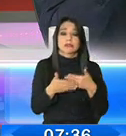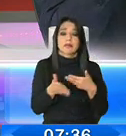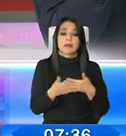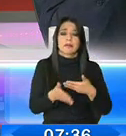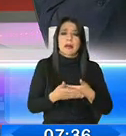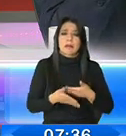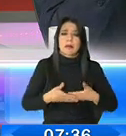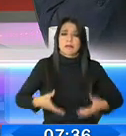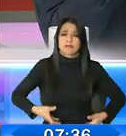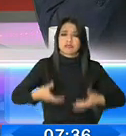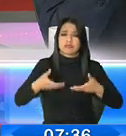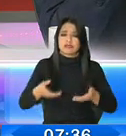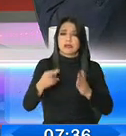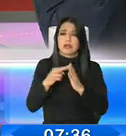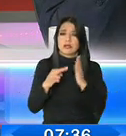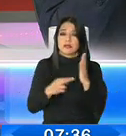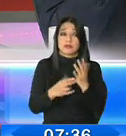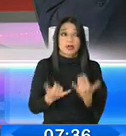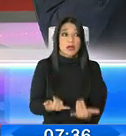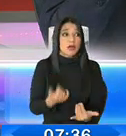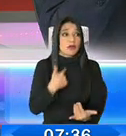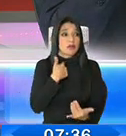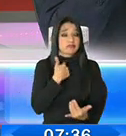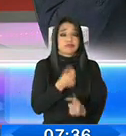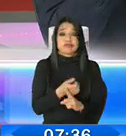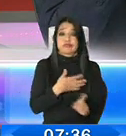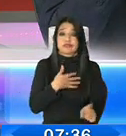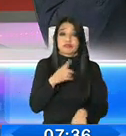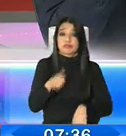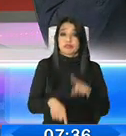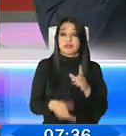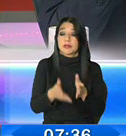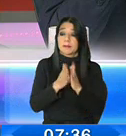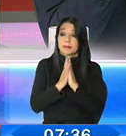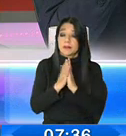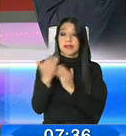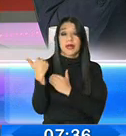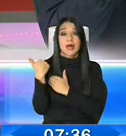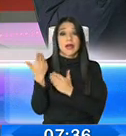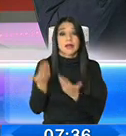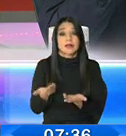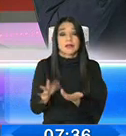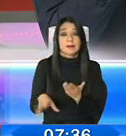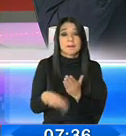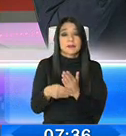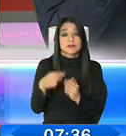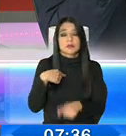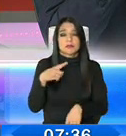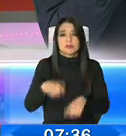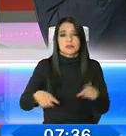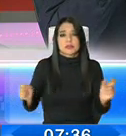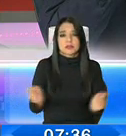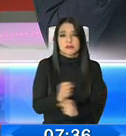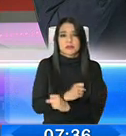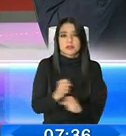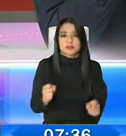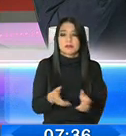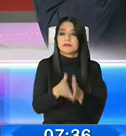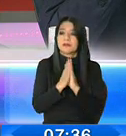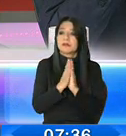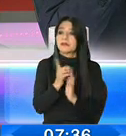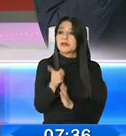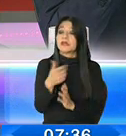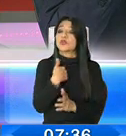...de golpe en un momento, será imposible pedirle a alguien garantías adicionales, será imposible pedirle números